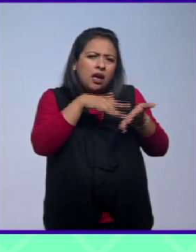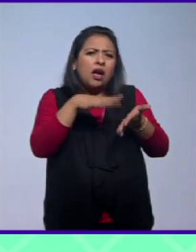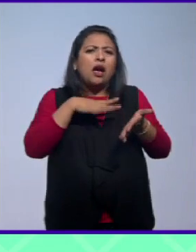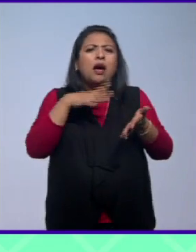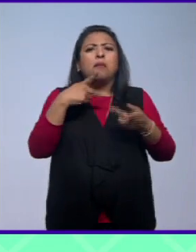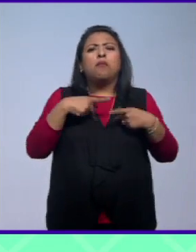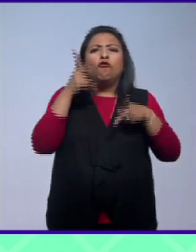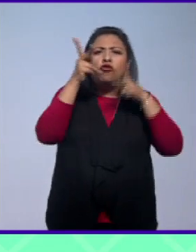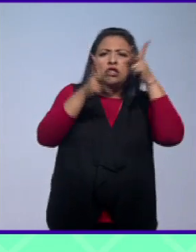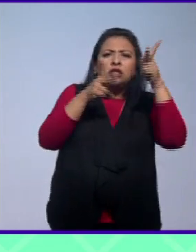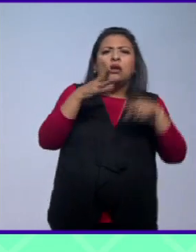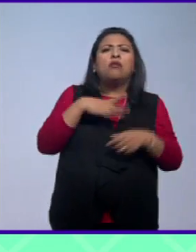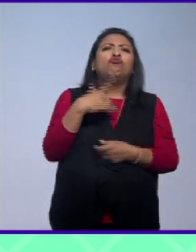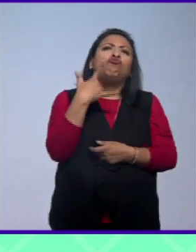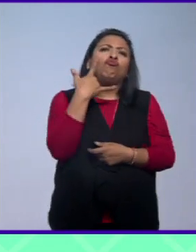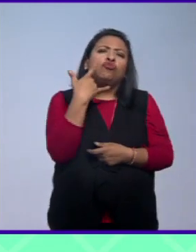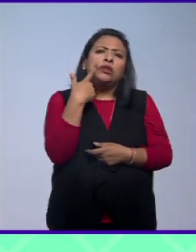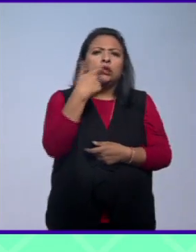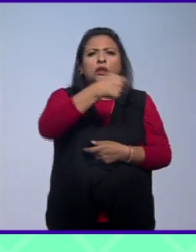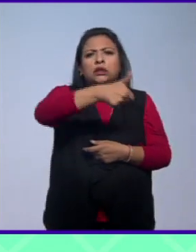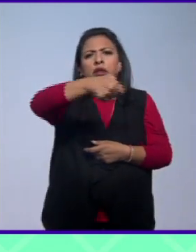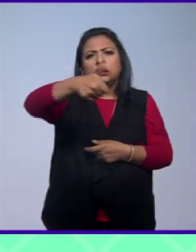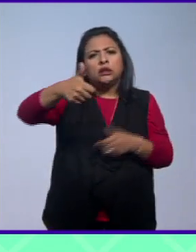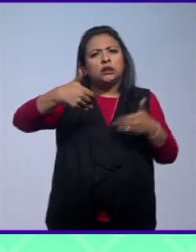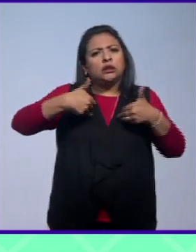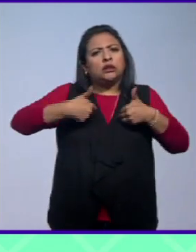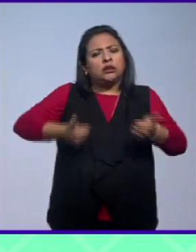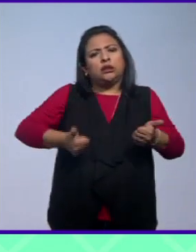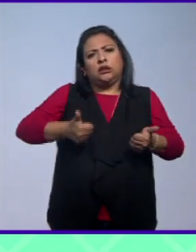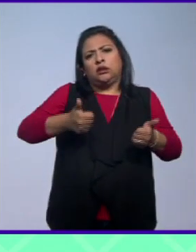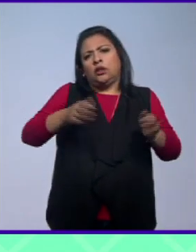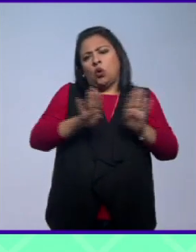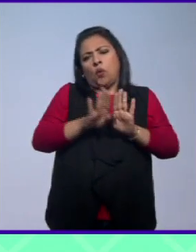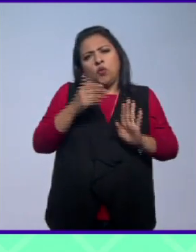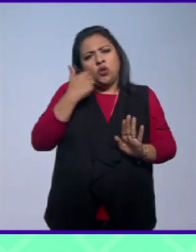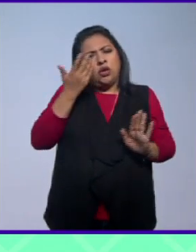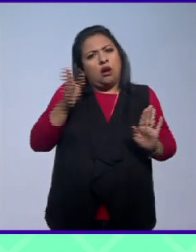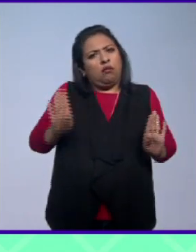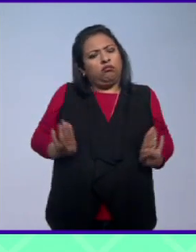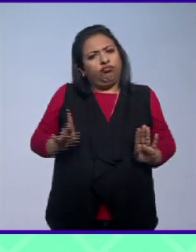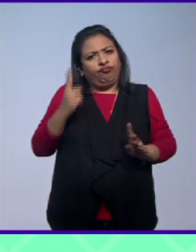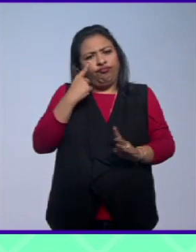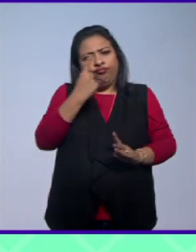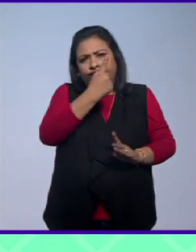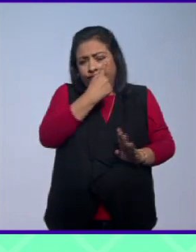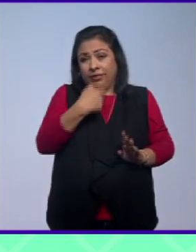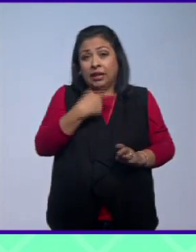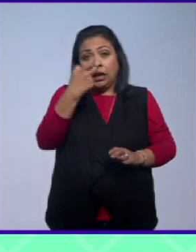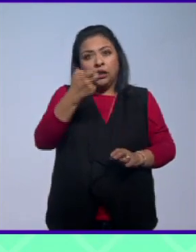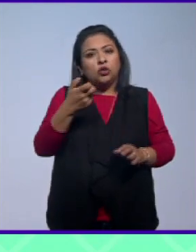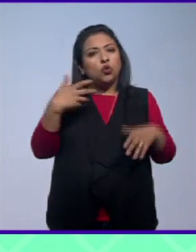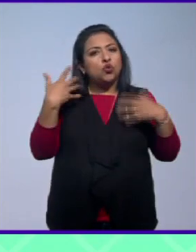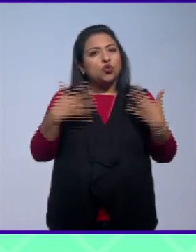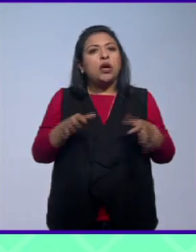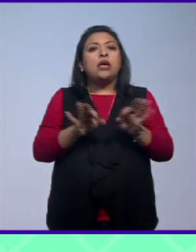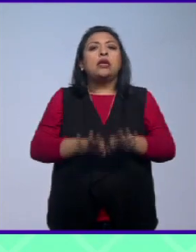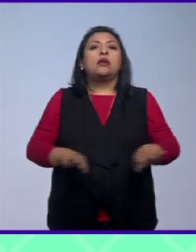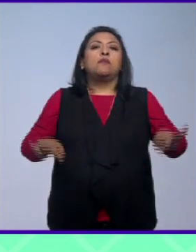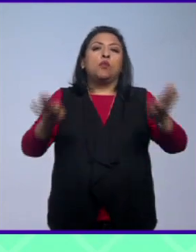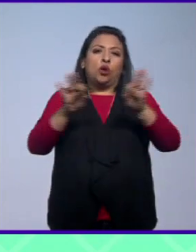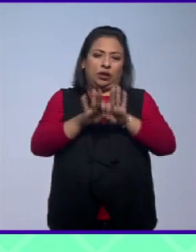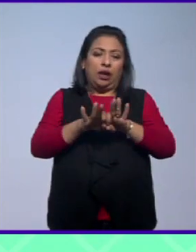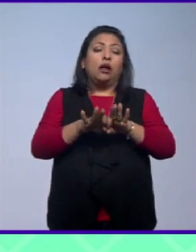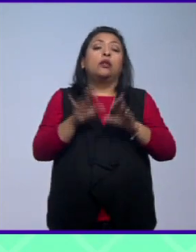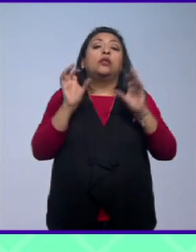espectadores y cada quien lo entiende lo asume de como quiera y eso es lo que la engrandece la obra o